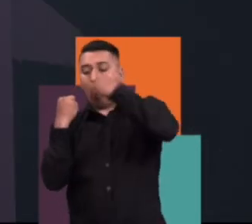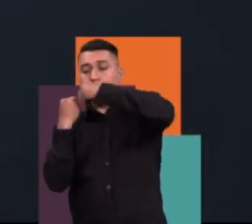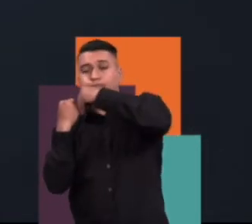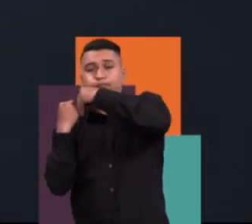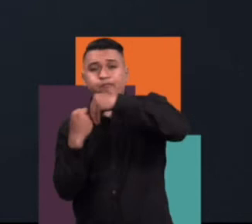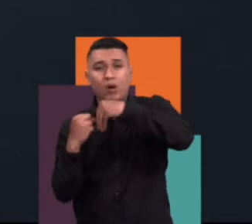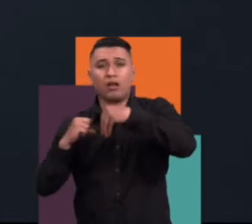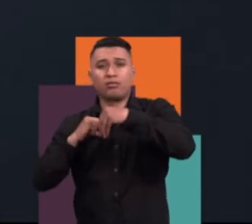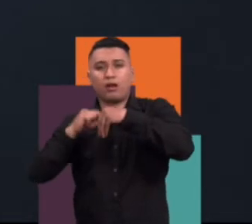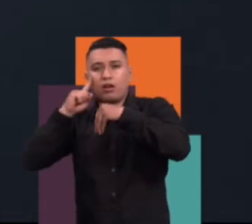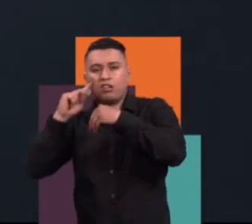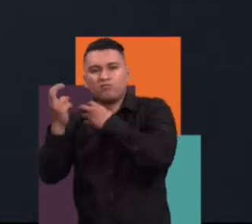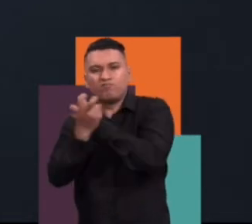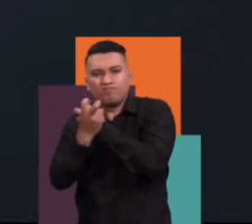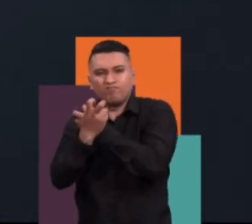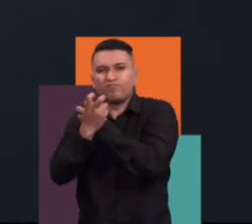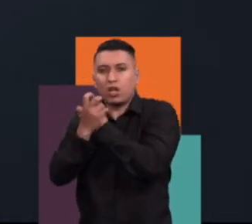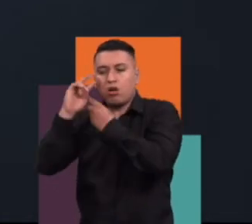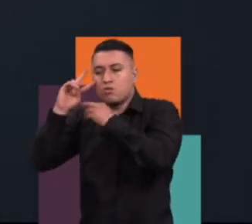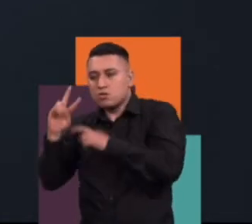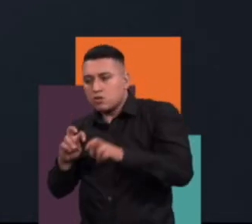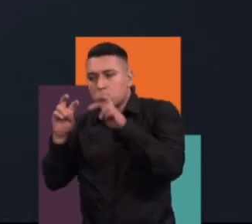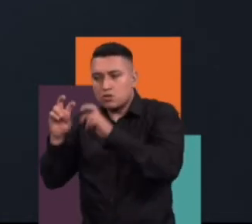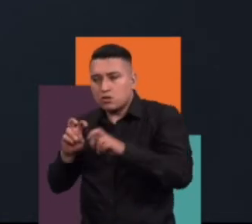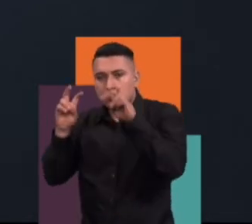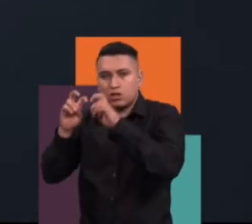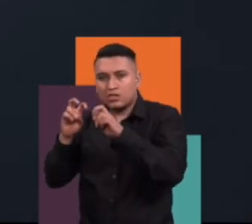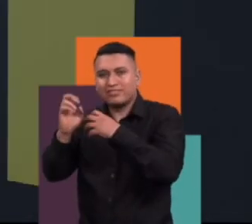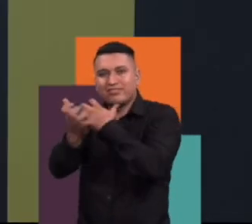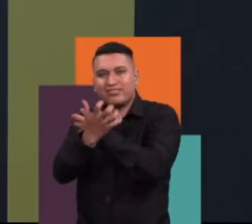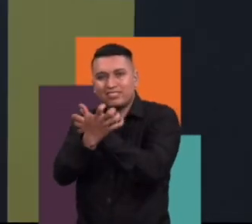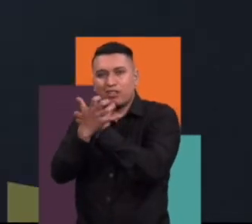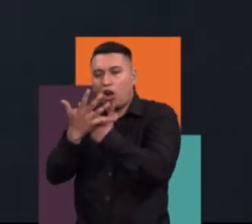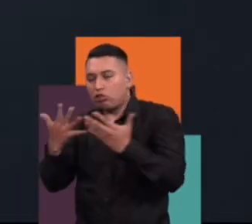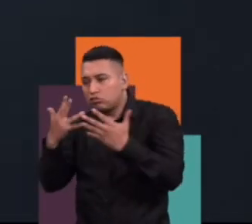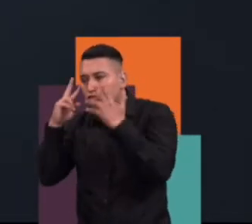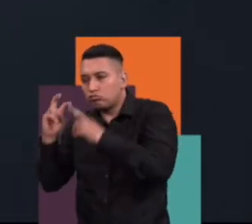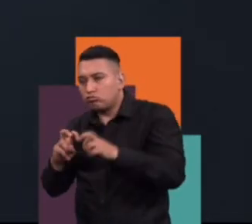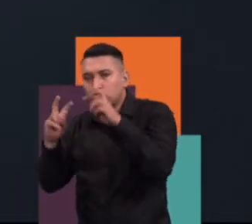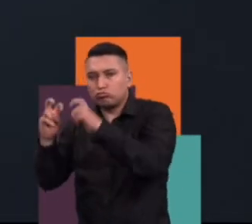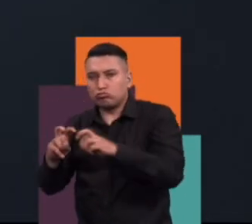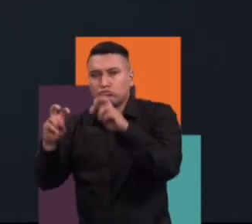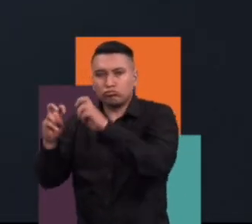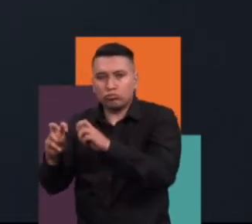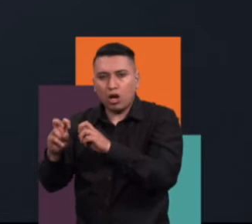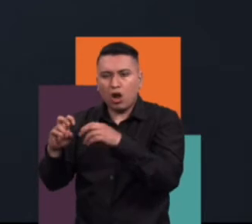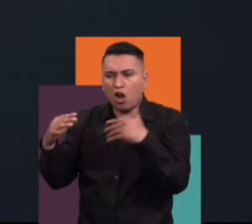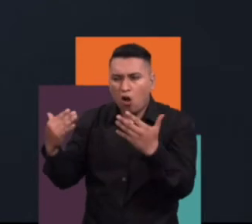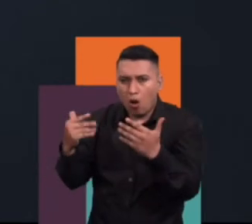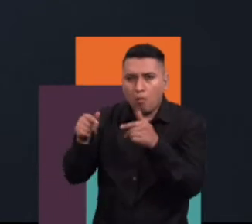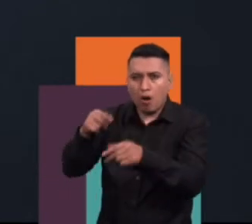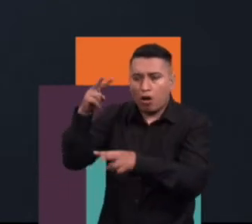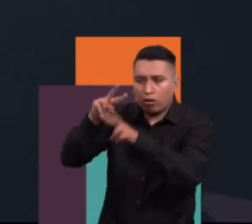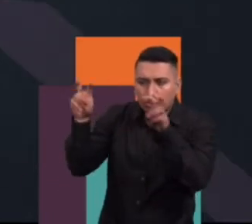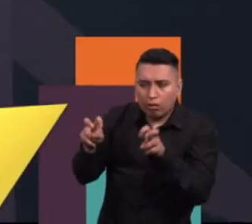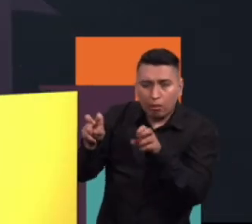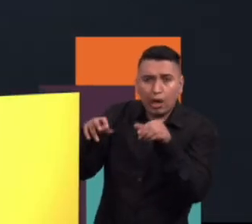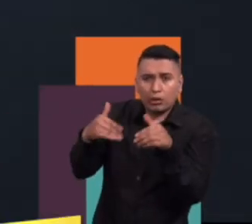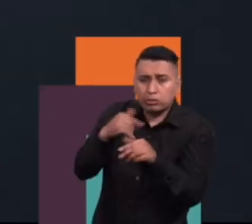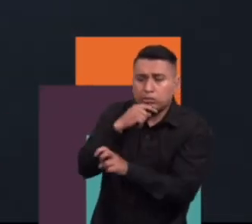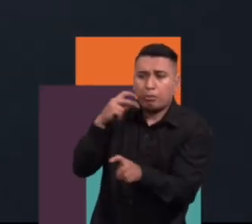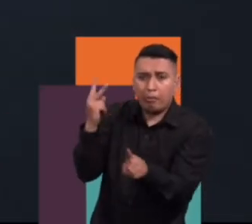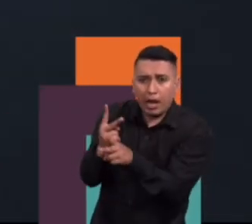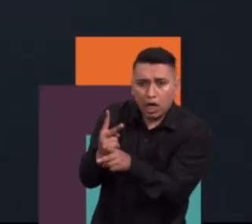explorar y conocer. Y hay un componente de incertidumbre que afrontarse a desconocido. Hay un componente de riesgo que es afrontarse a los